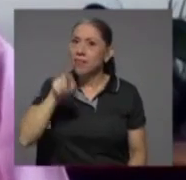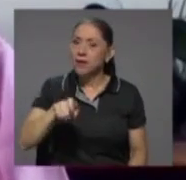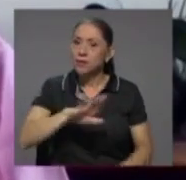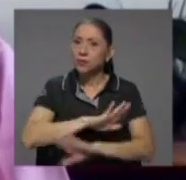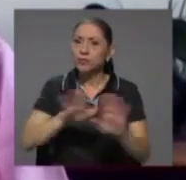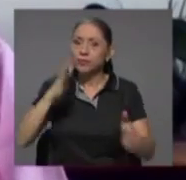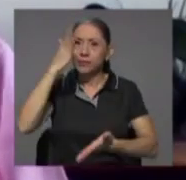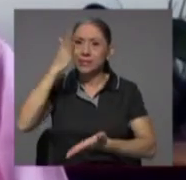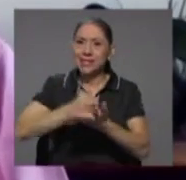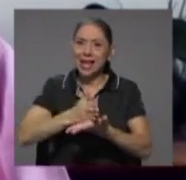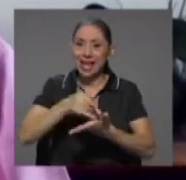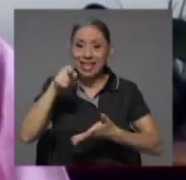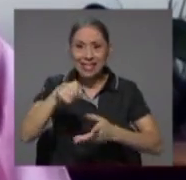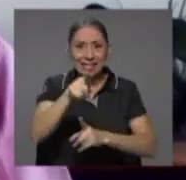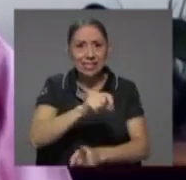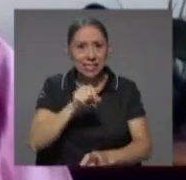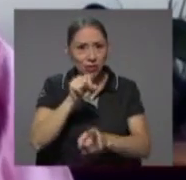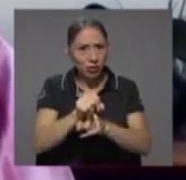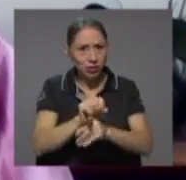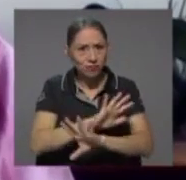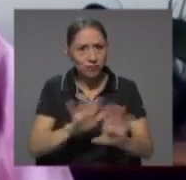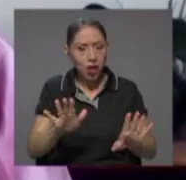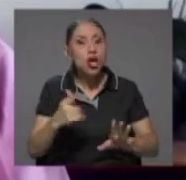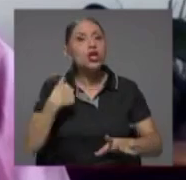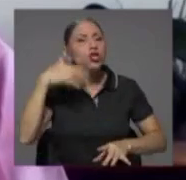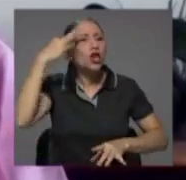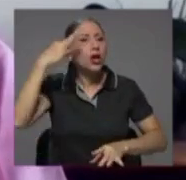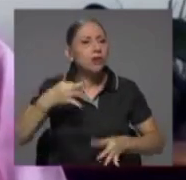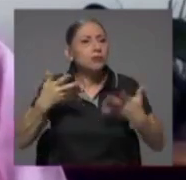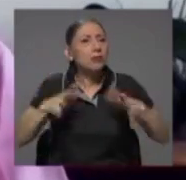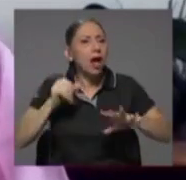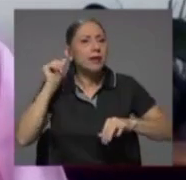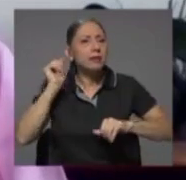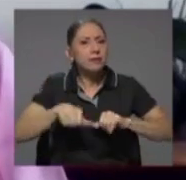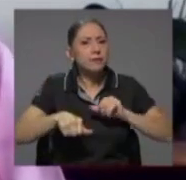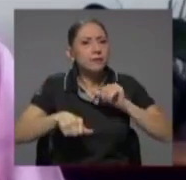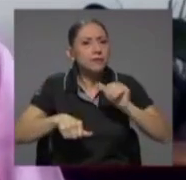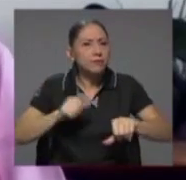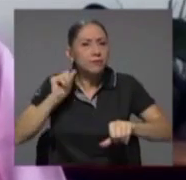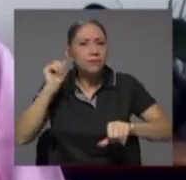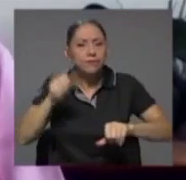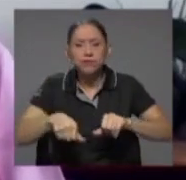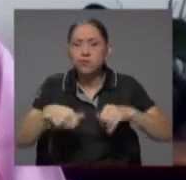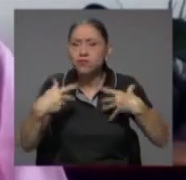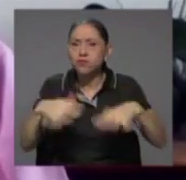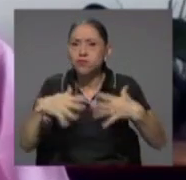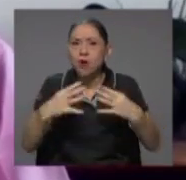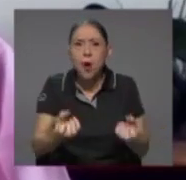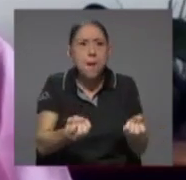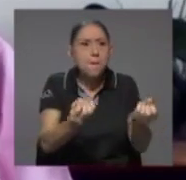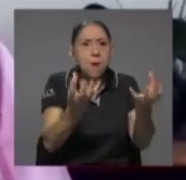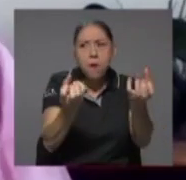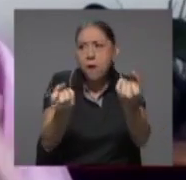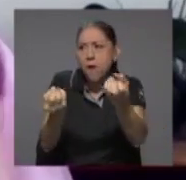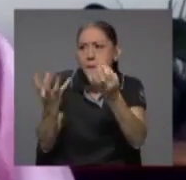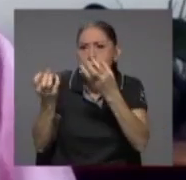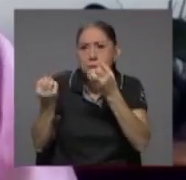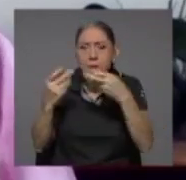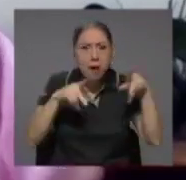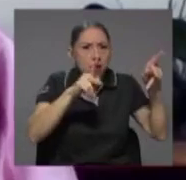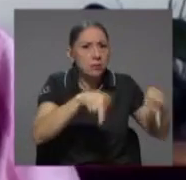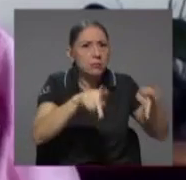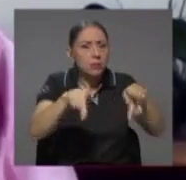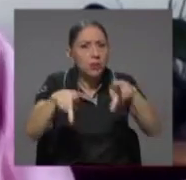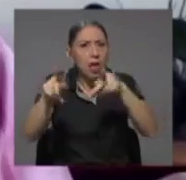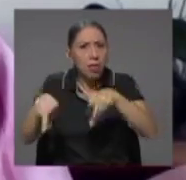yo creo que bueno se ha hecho un esfuerzo enorme hay una enorme cantidad de ciudadanos que tengo el honor de